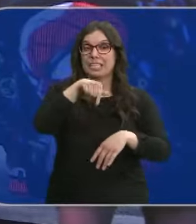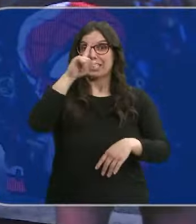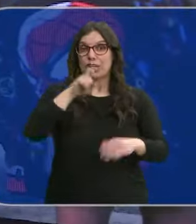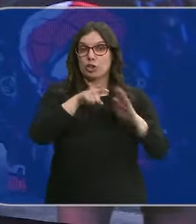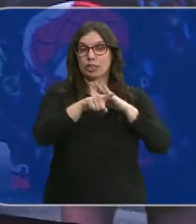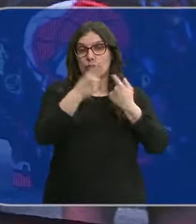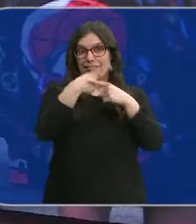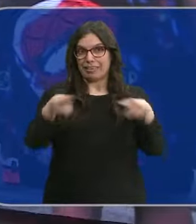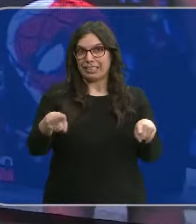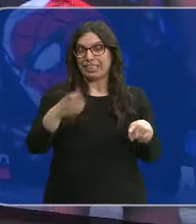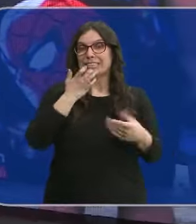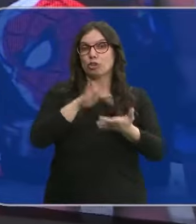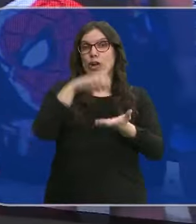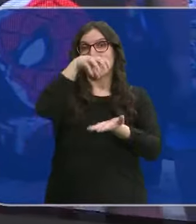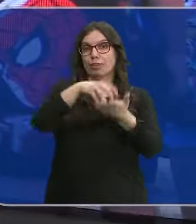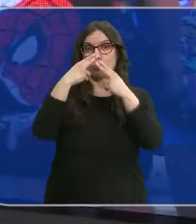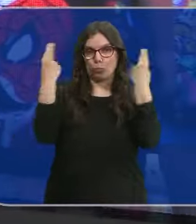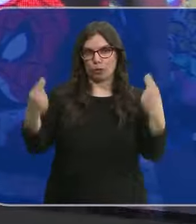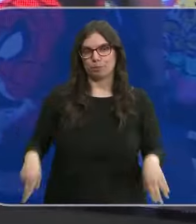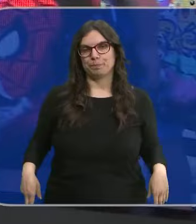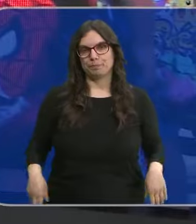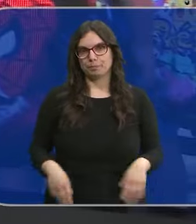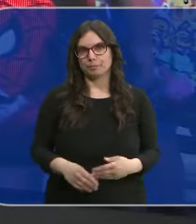novedades al menos para los alumnos de los centros públicos.